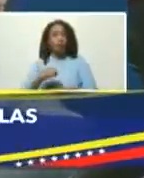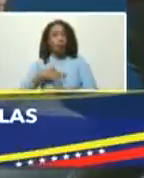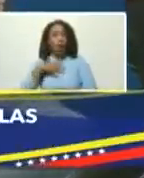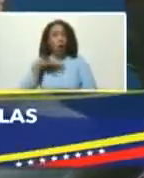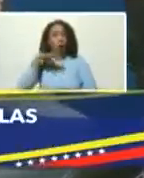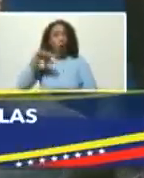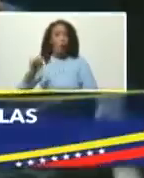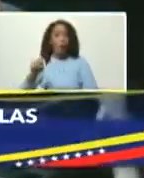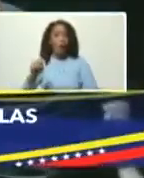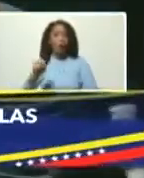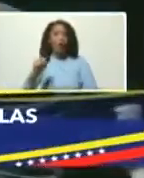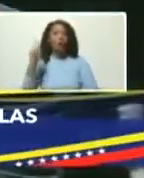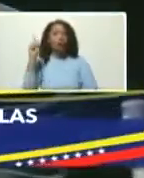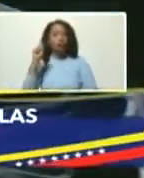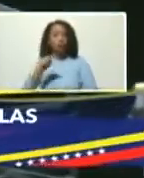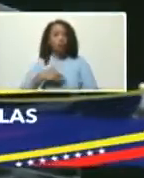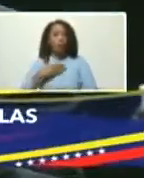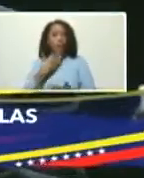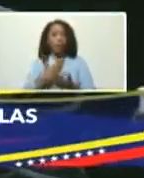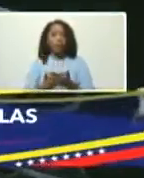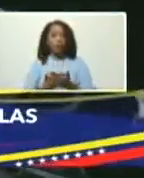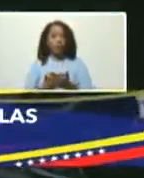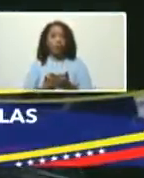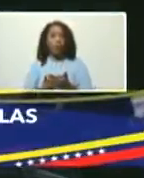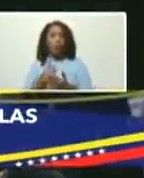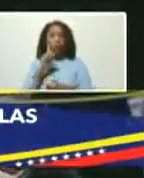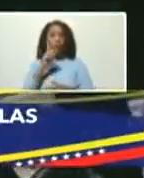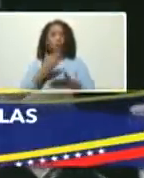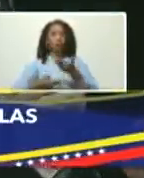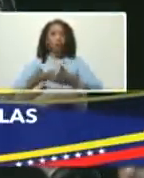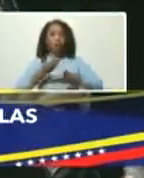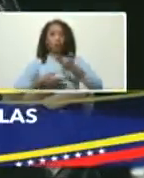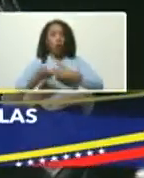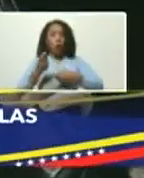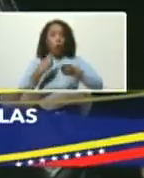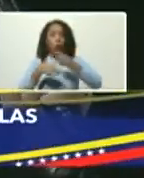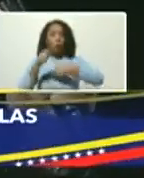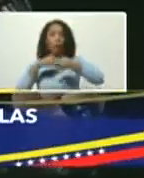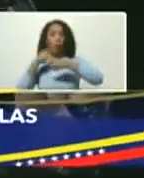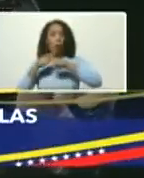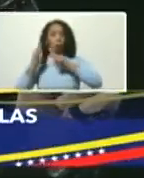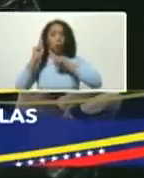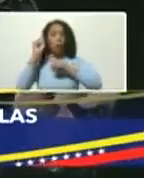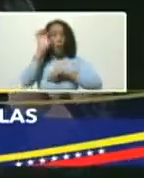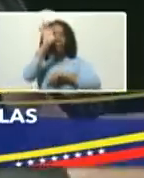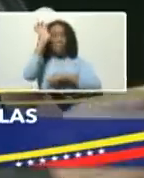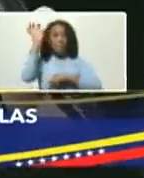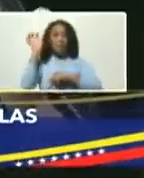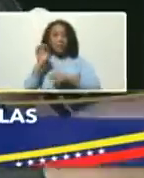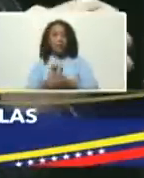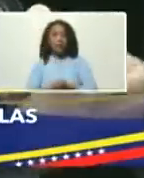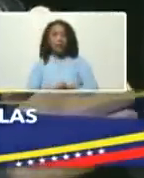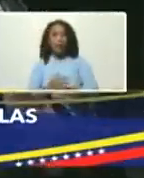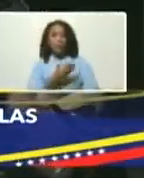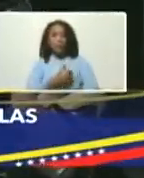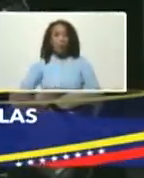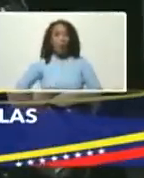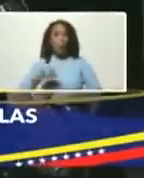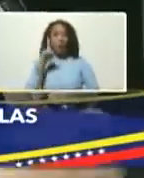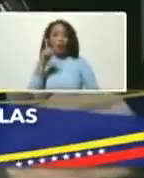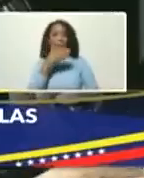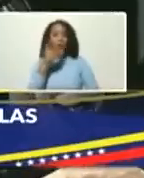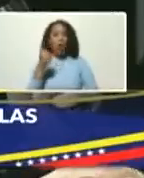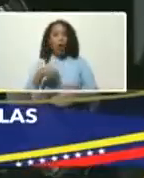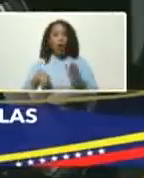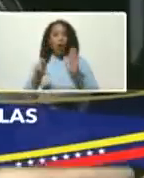pero que también va a permitir una relación comercial con otros países presidente esta es una de las mejores leyes